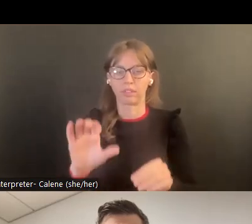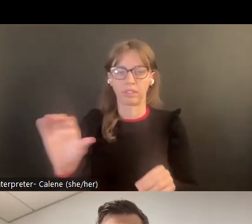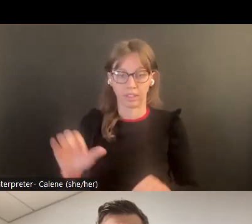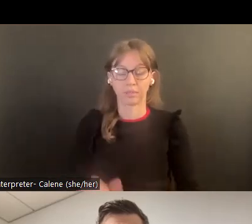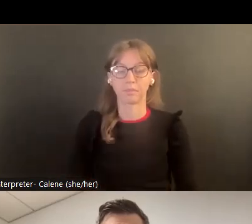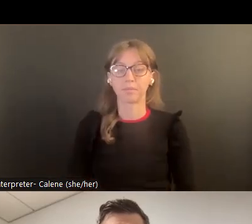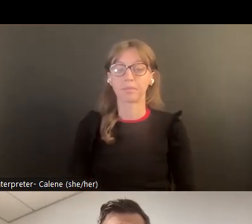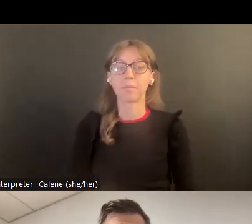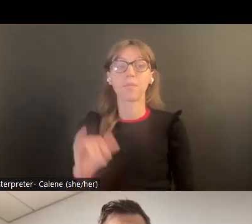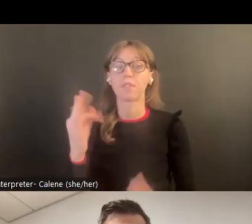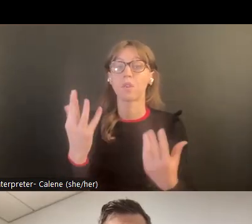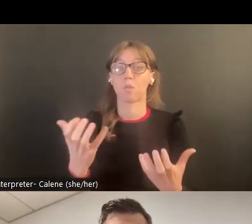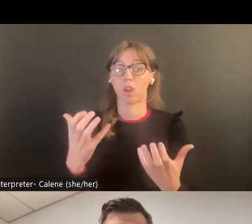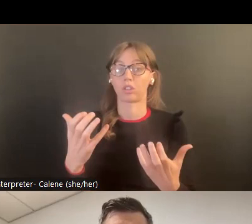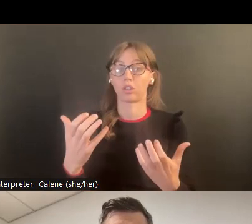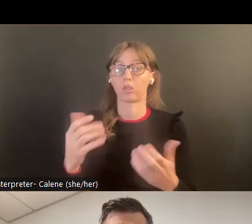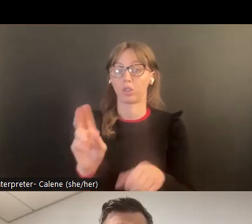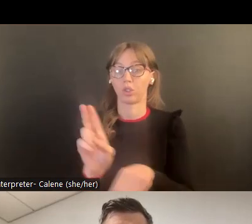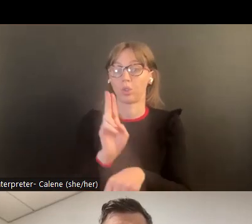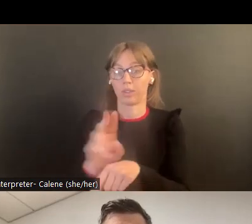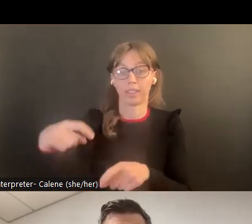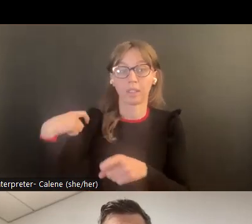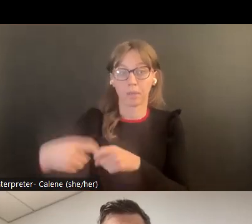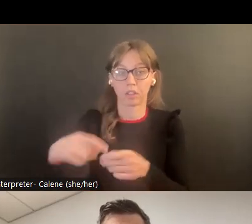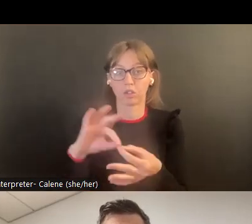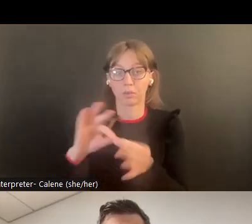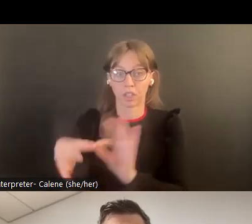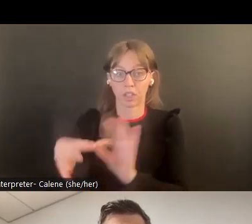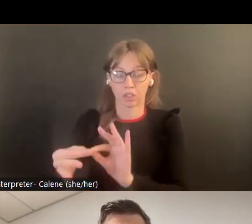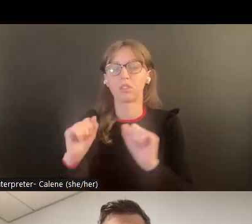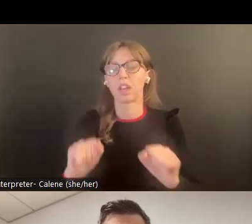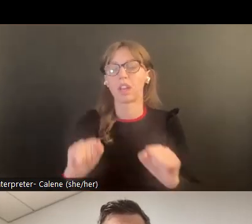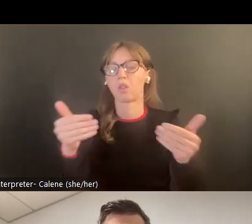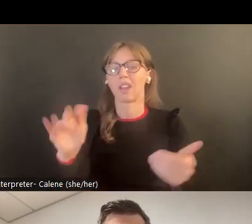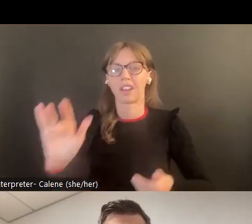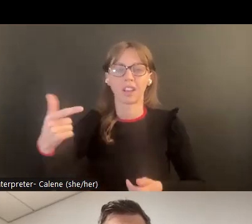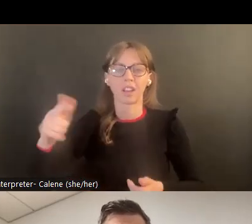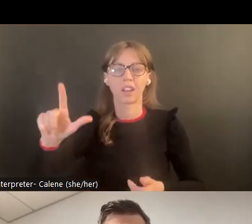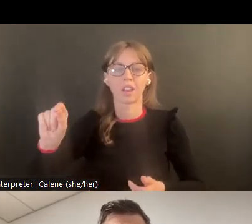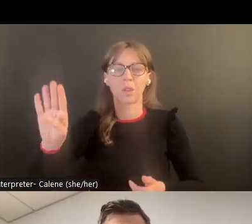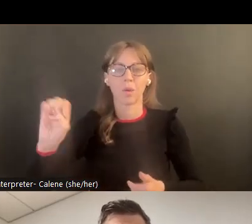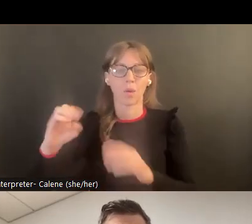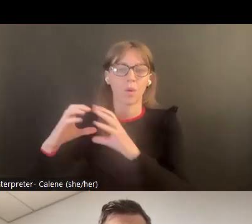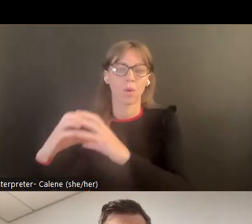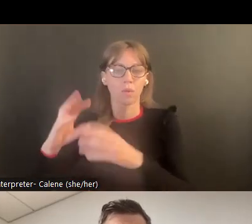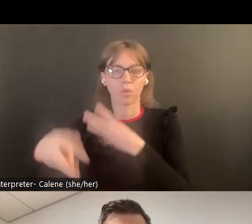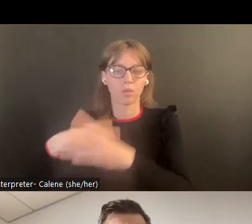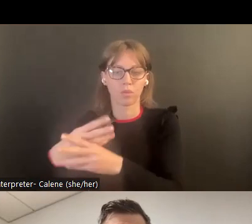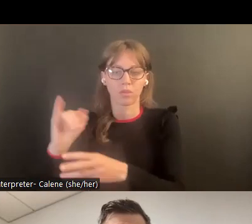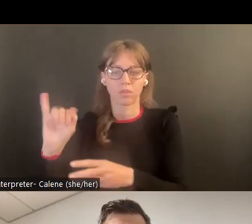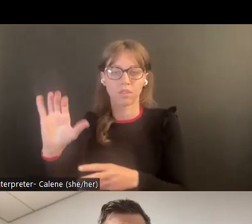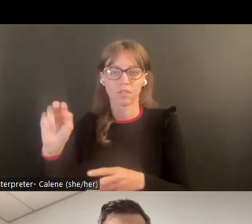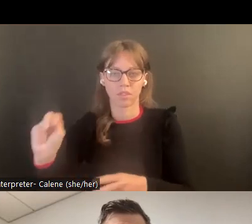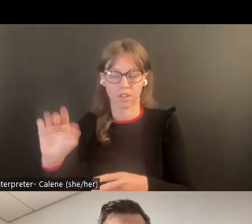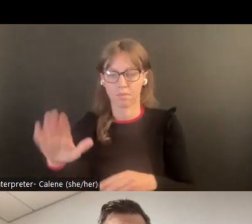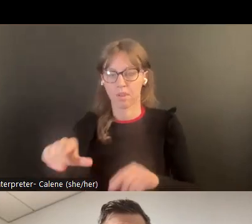subtítulos, puede entonces encender esa opción de subtítulos. Y también al fin de la página hay